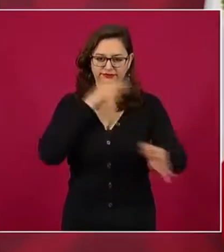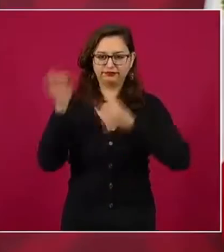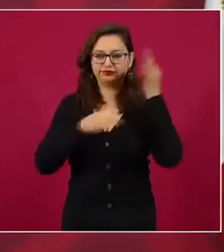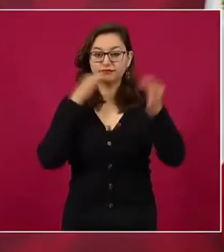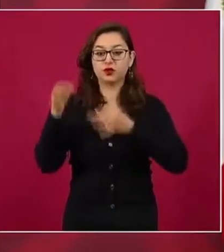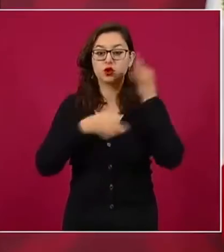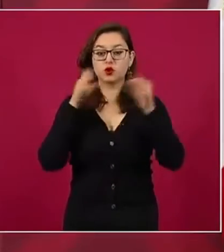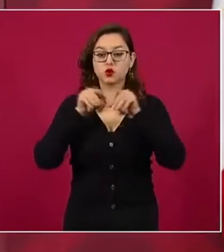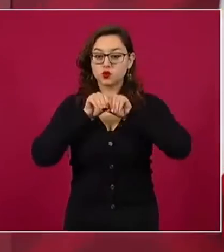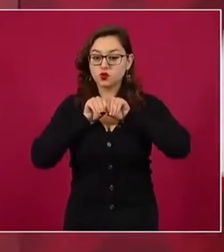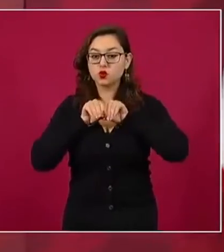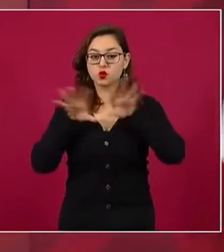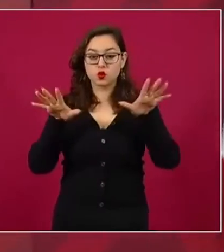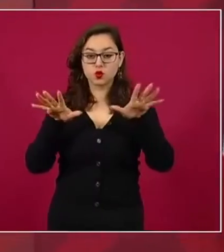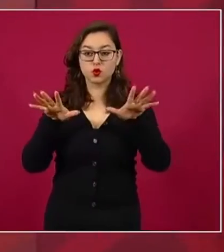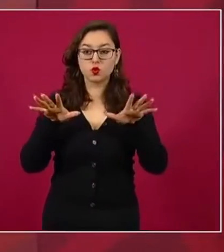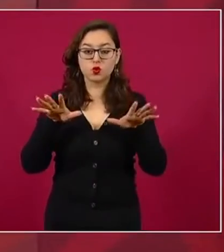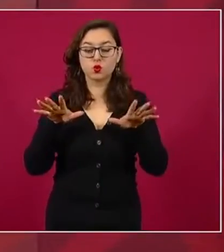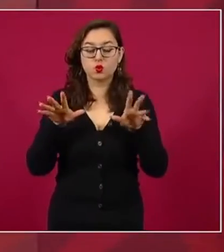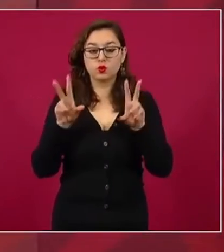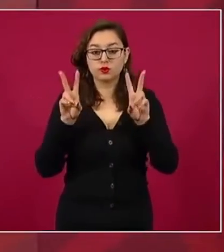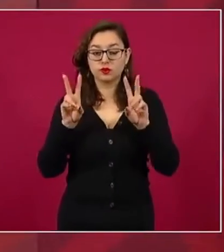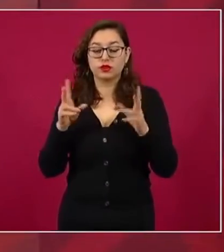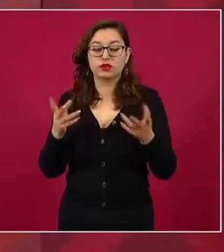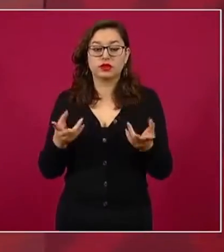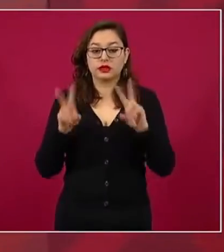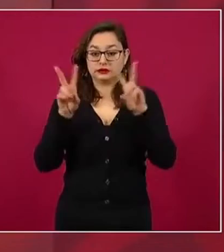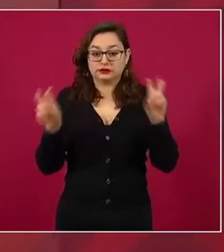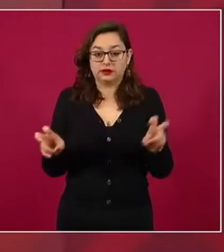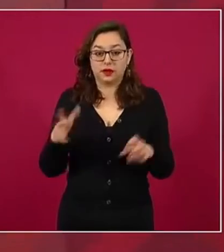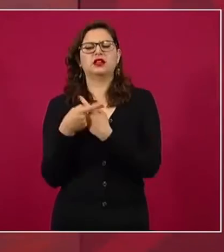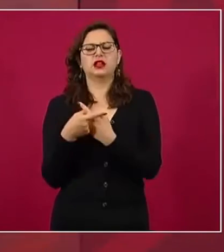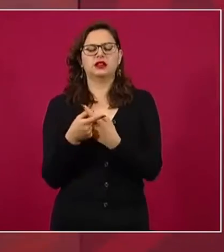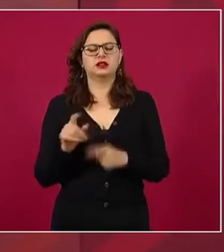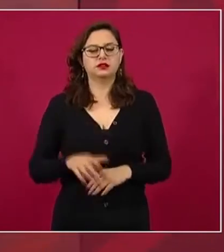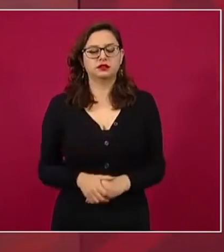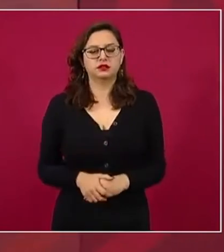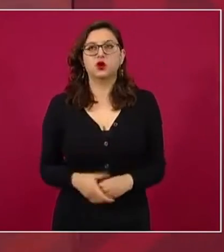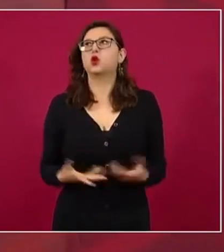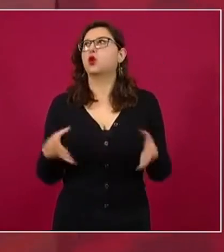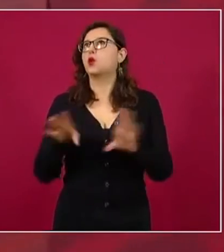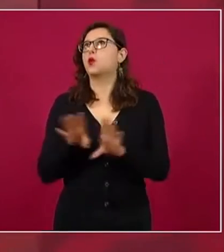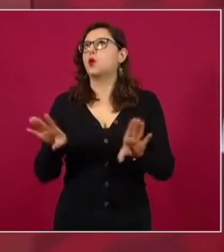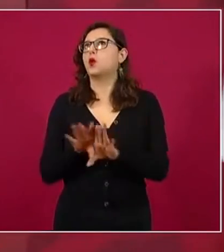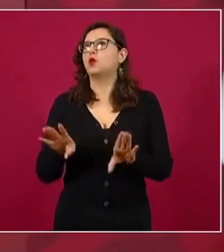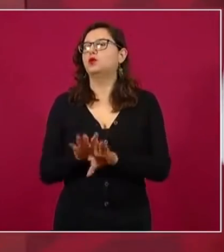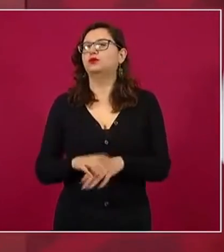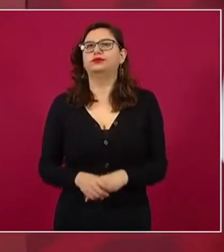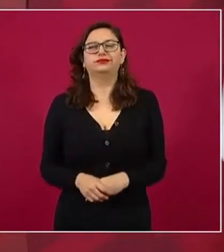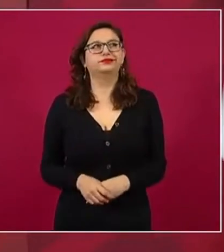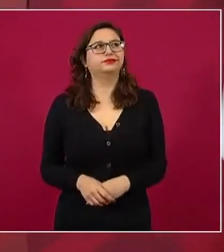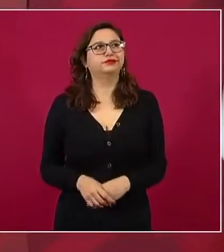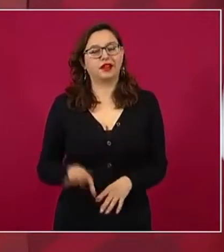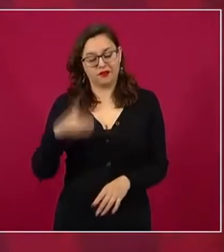Casi, casi hice un acuerdo con una petrolera para que le rentara una